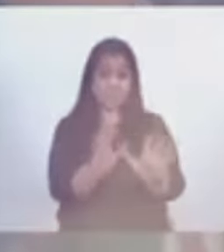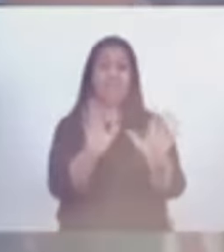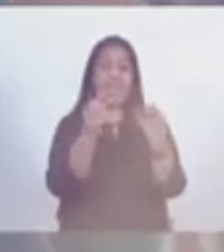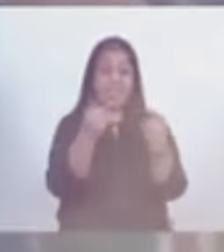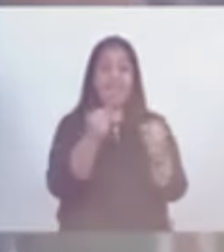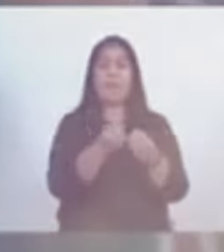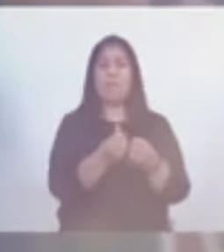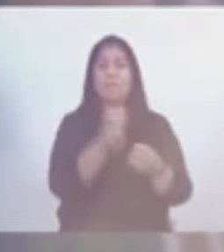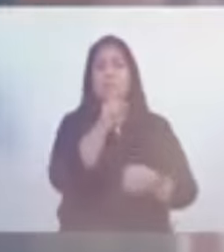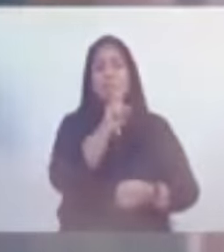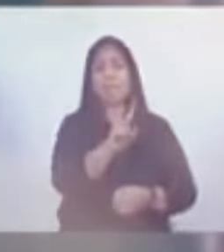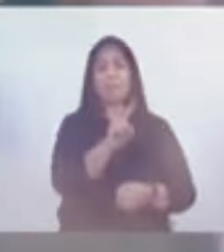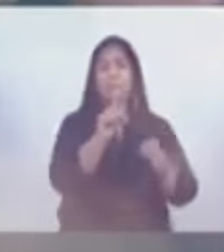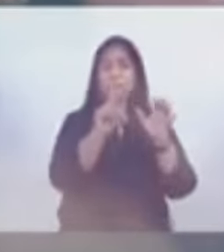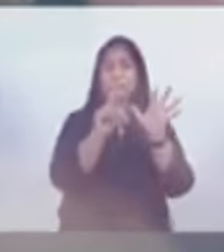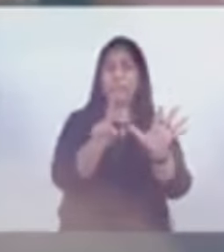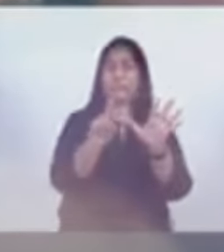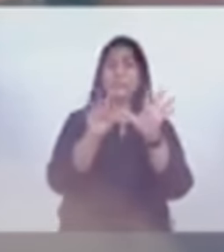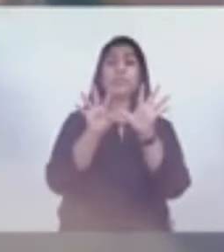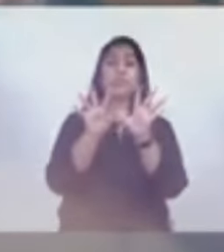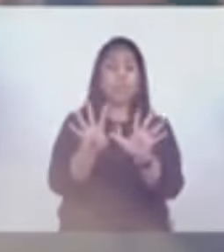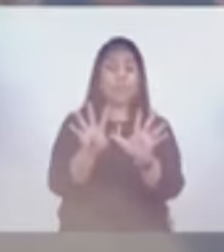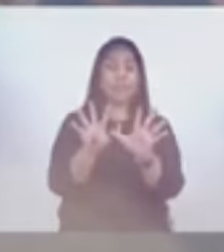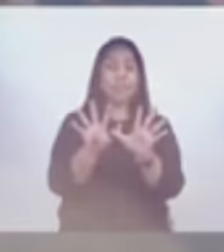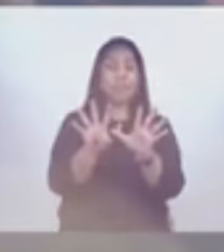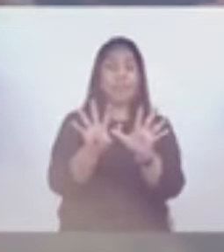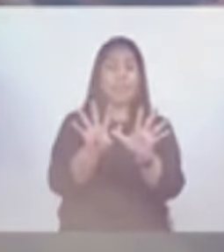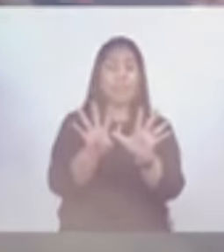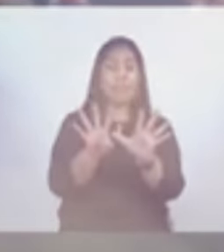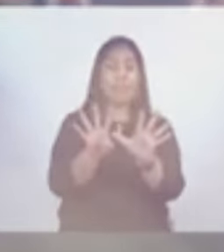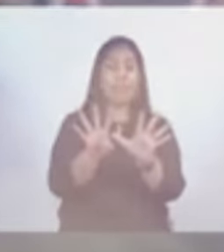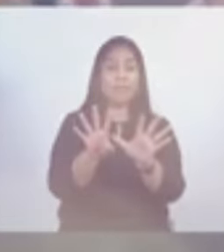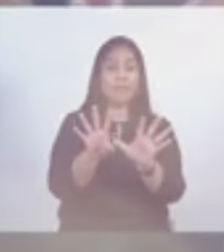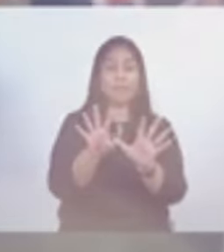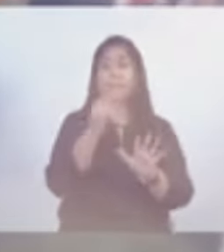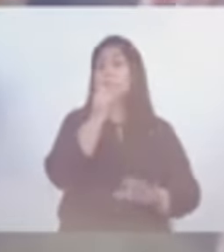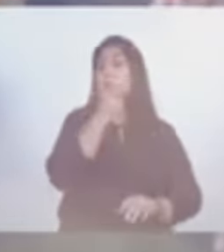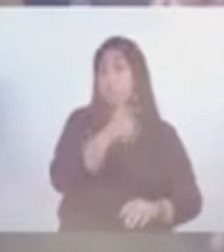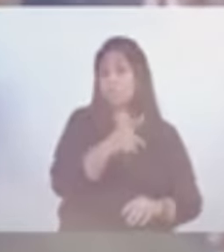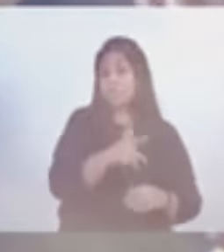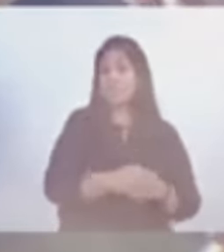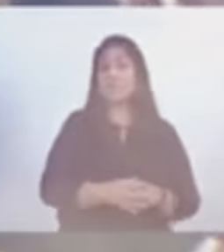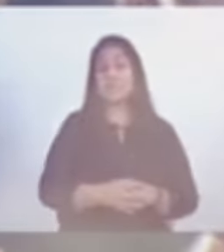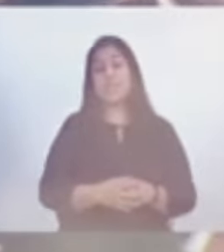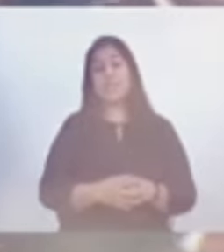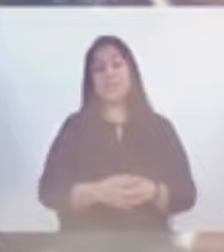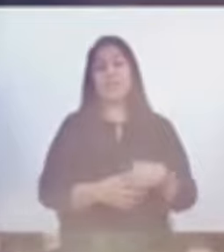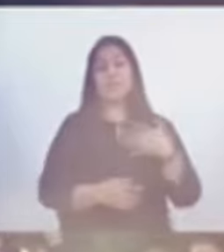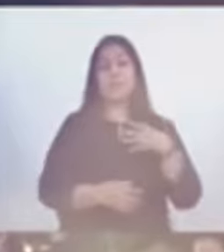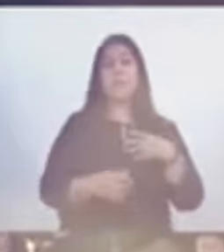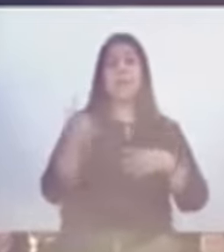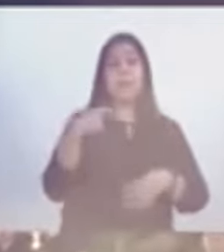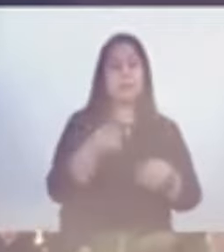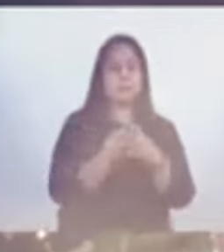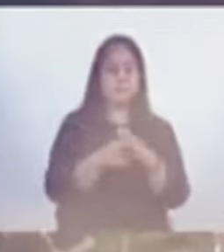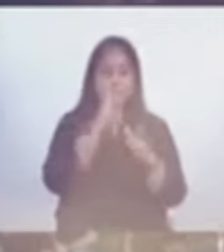169 denuncias, a